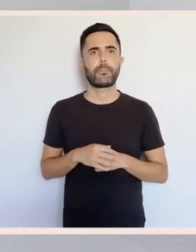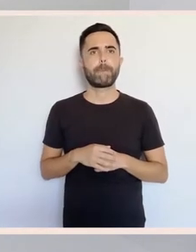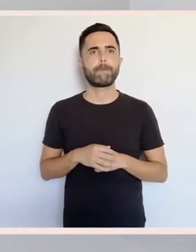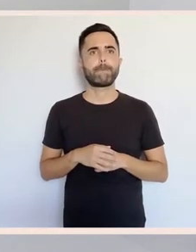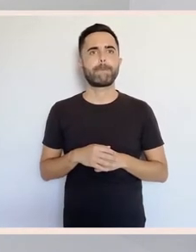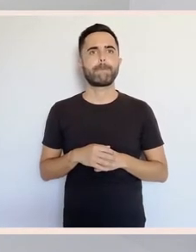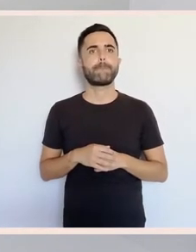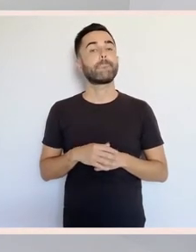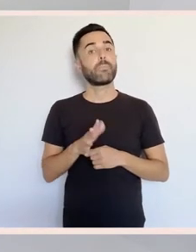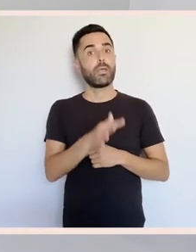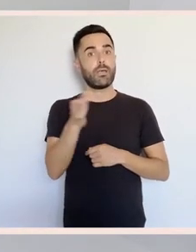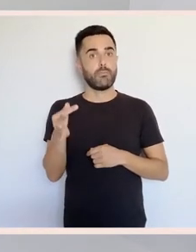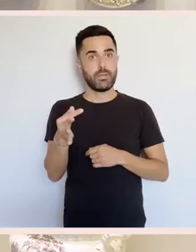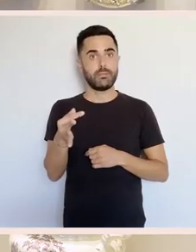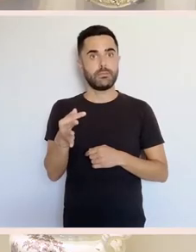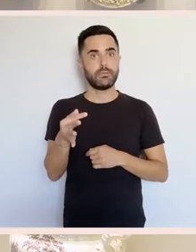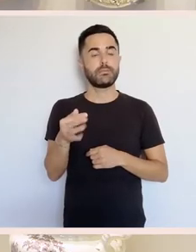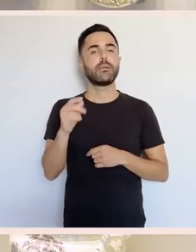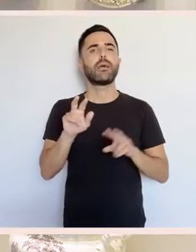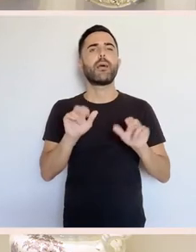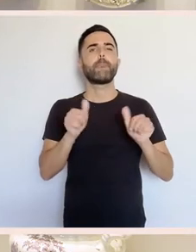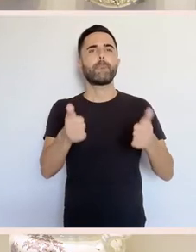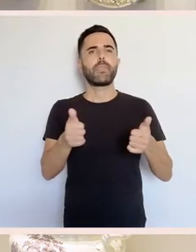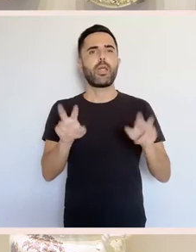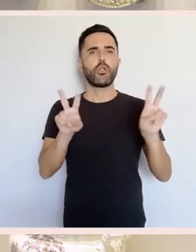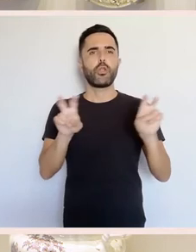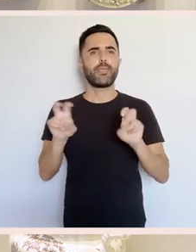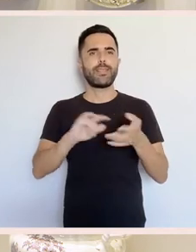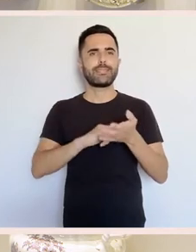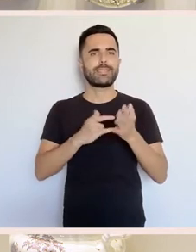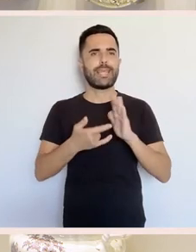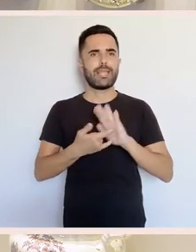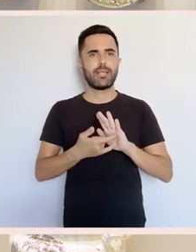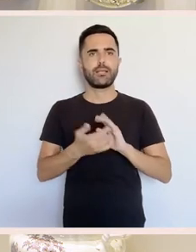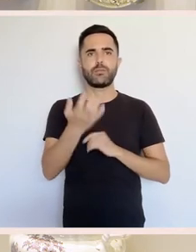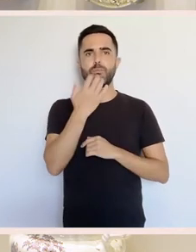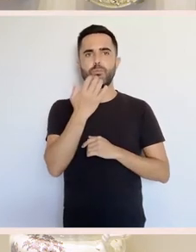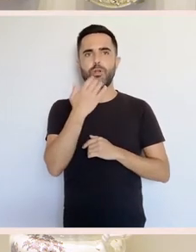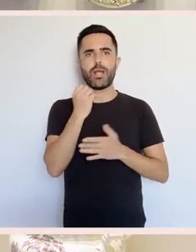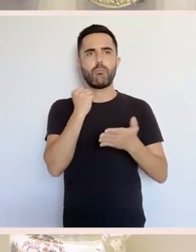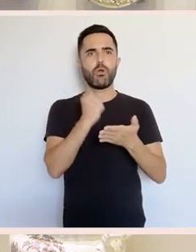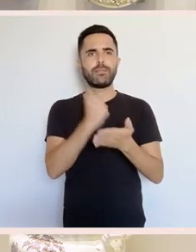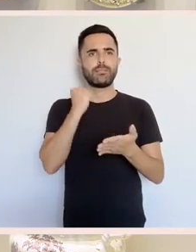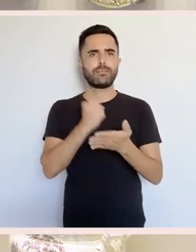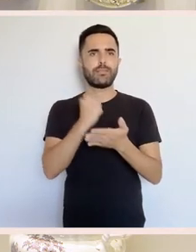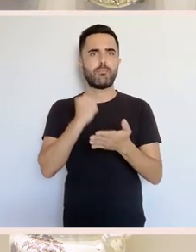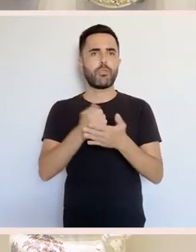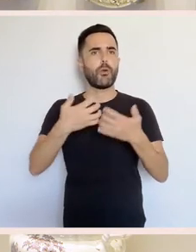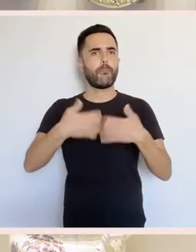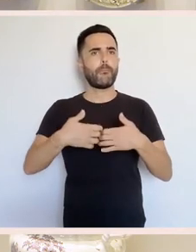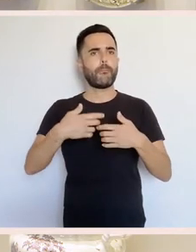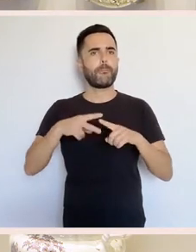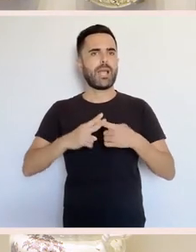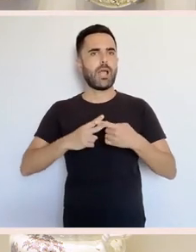introducen novidades técnicas, como pode ser a estampación mecánica, que fai que o proceso xa xa moito máis rápido e moito máis eficaz. Esa última